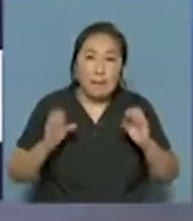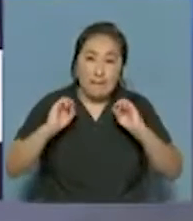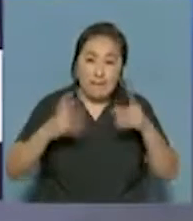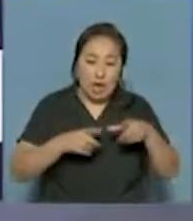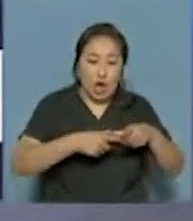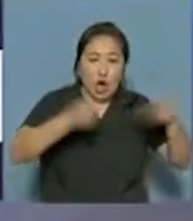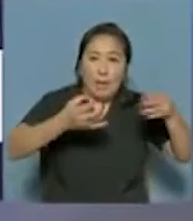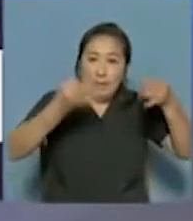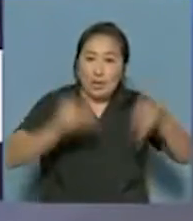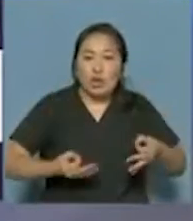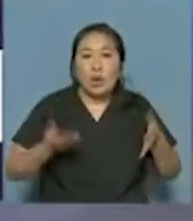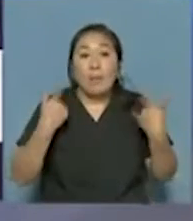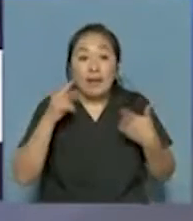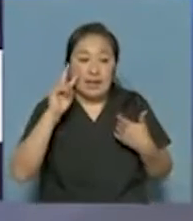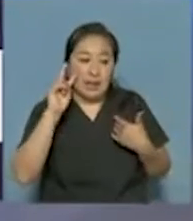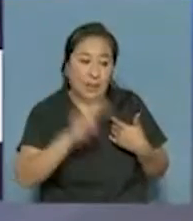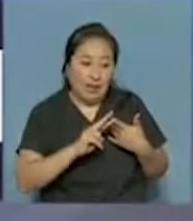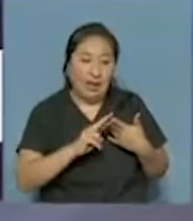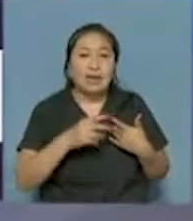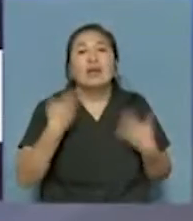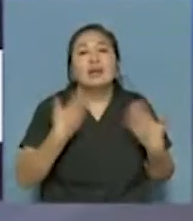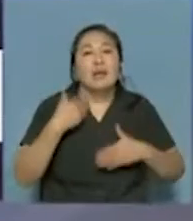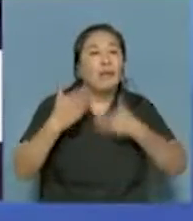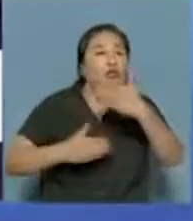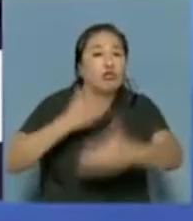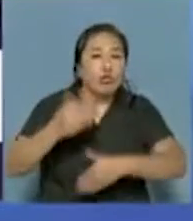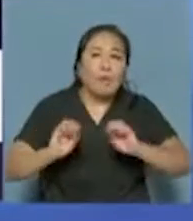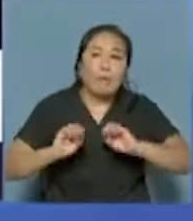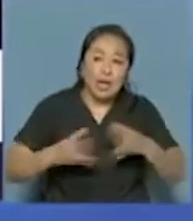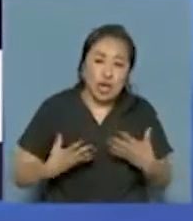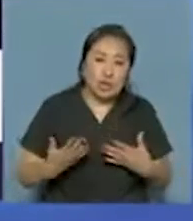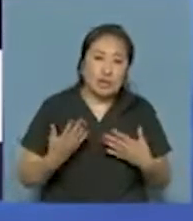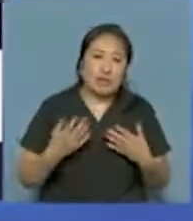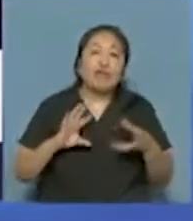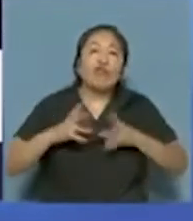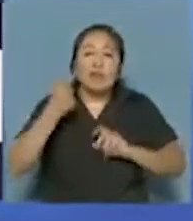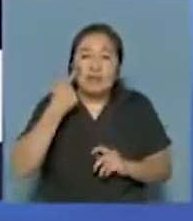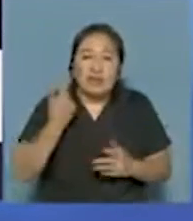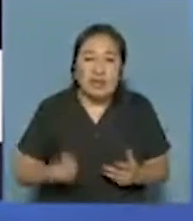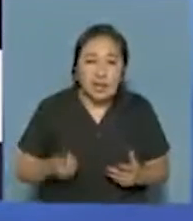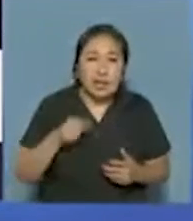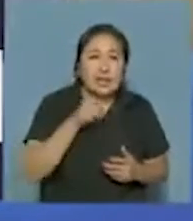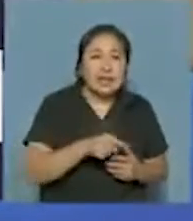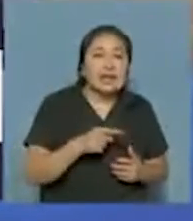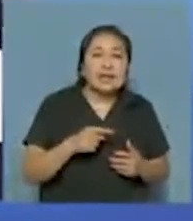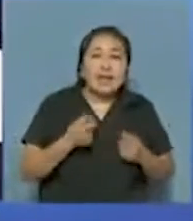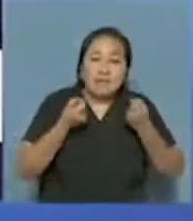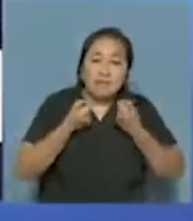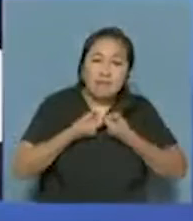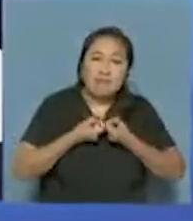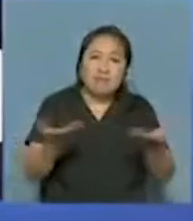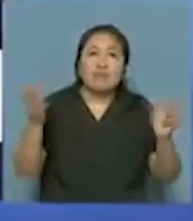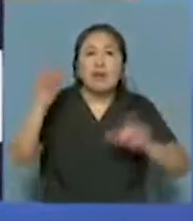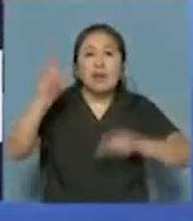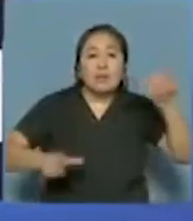rendimientos para provocar esa evolución, ese crecimiento, esa mejor calidad de vida, esa mejor distribución y ese derrame para todos